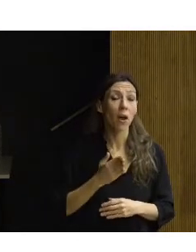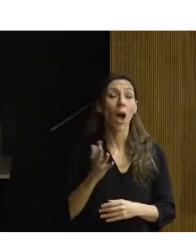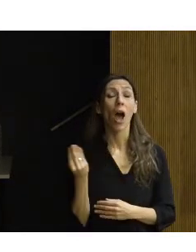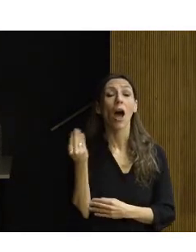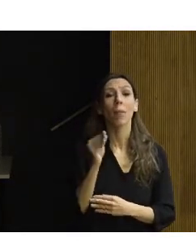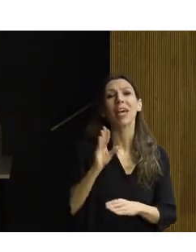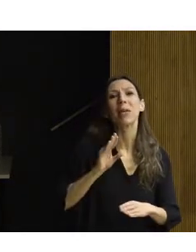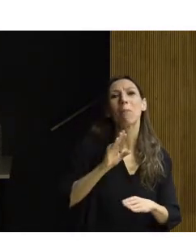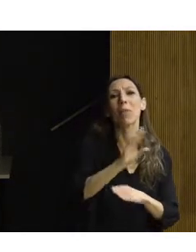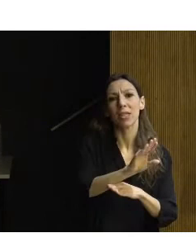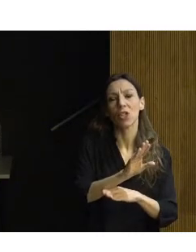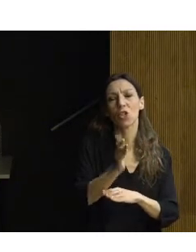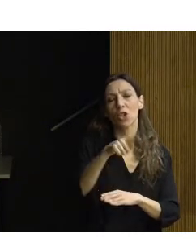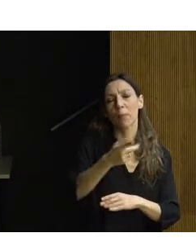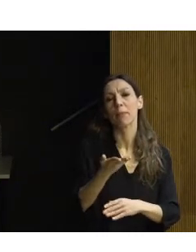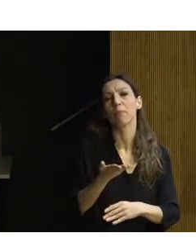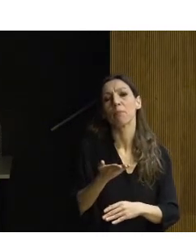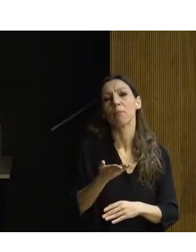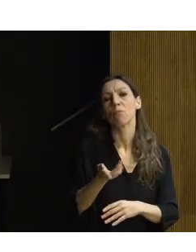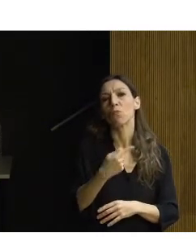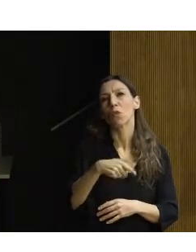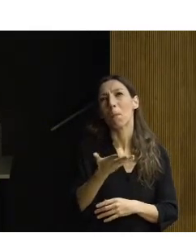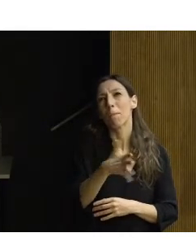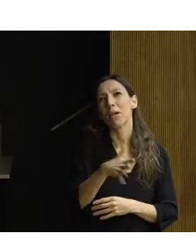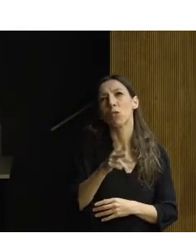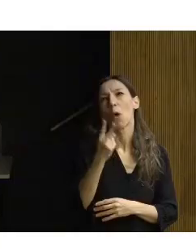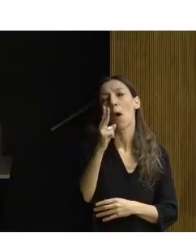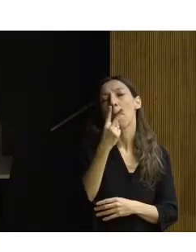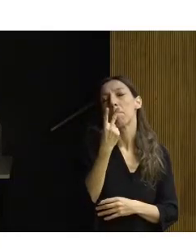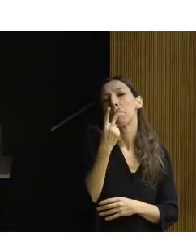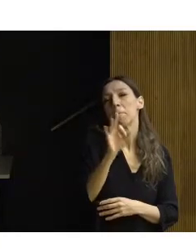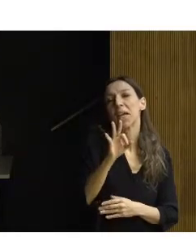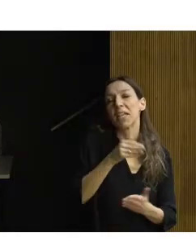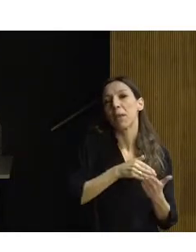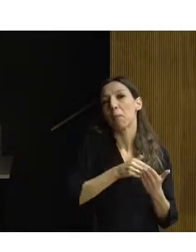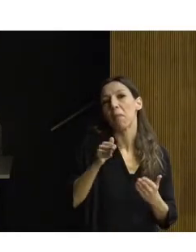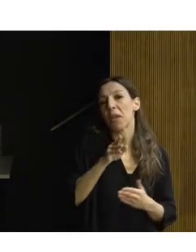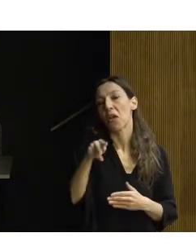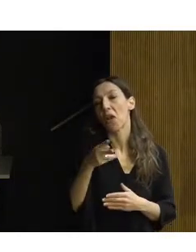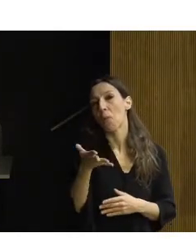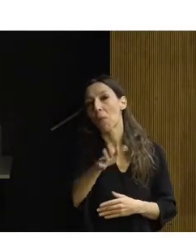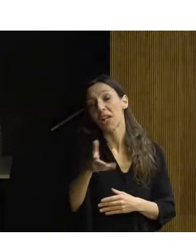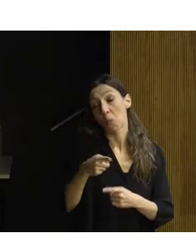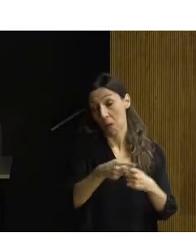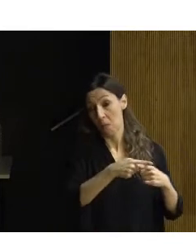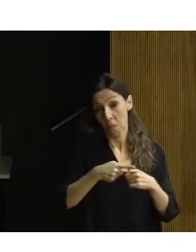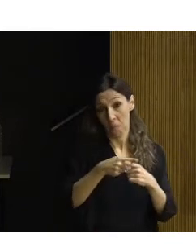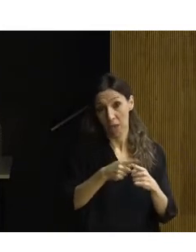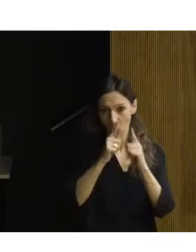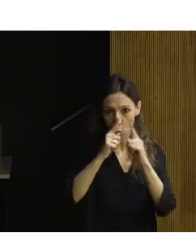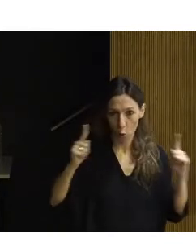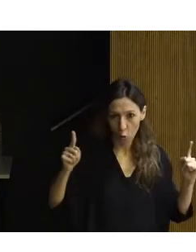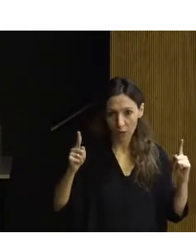del ministerio en el que también estamos en torno a unos veintitantos millones de media al año. Y